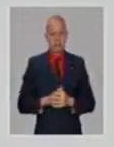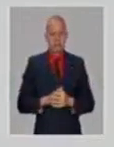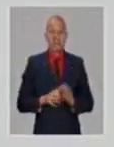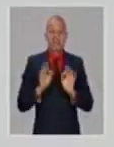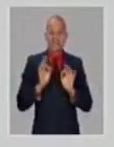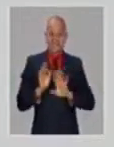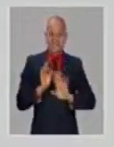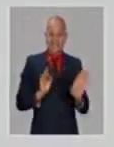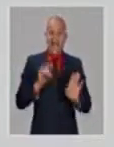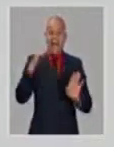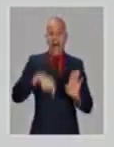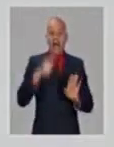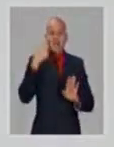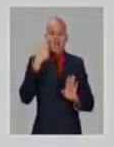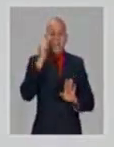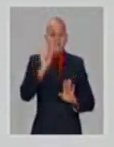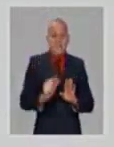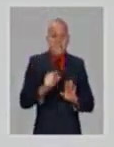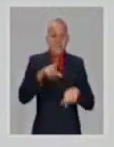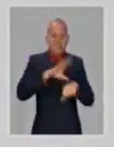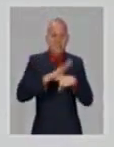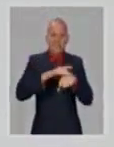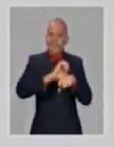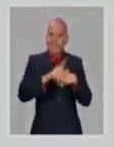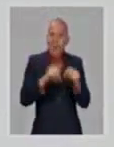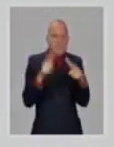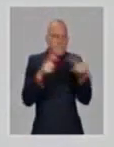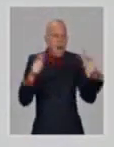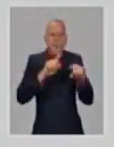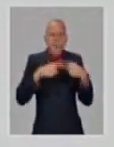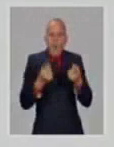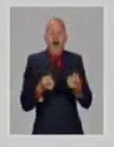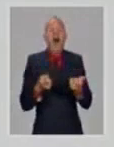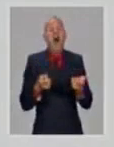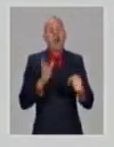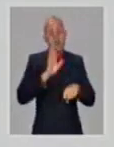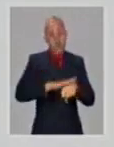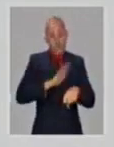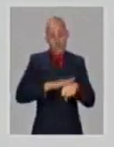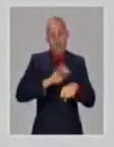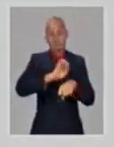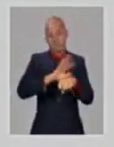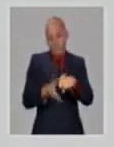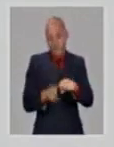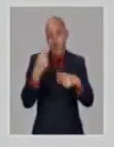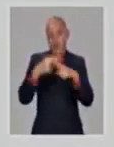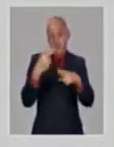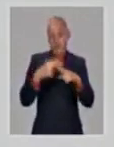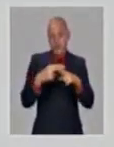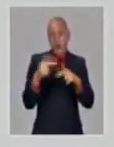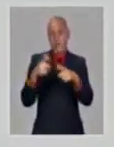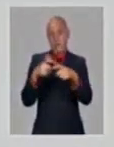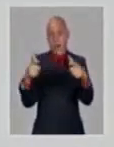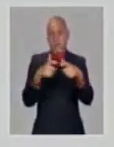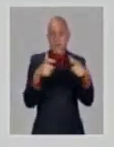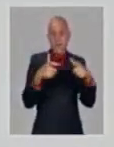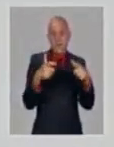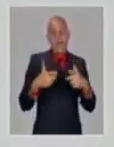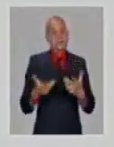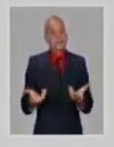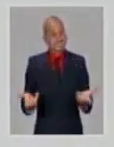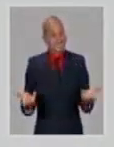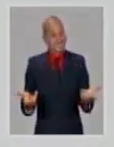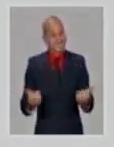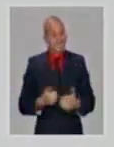forma que tengamos más casos de COVID es decir porque realmente se transmite mejor si a eso lo unes a que quizás hay lugares que no hemos